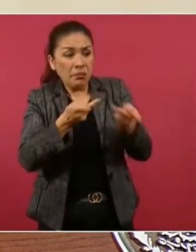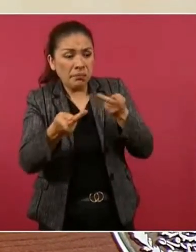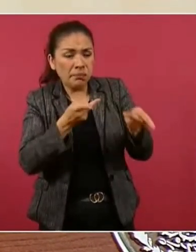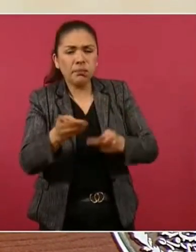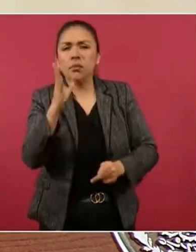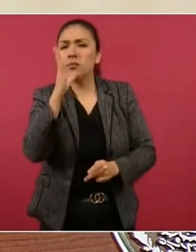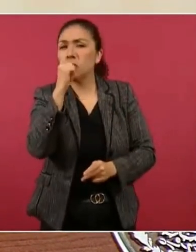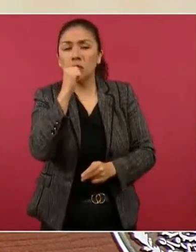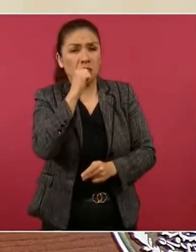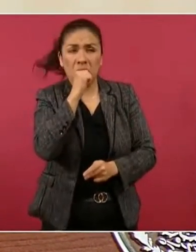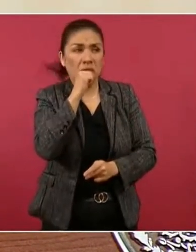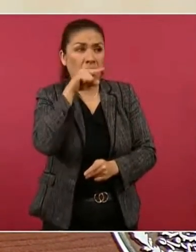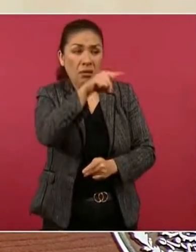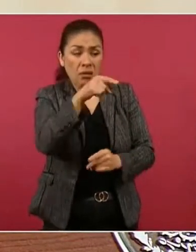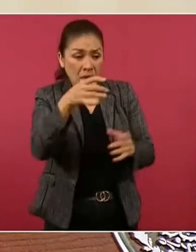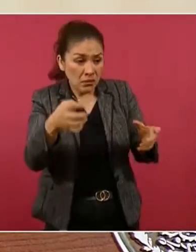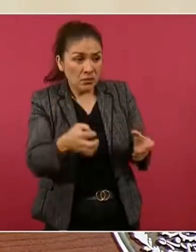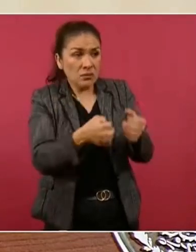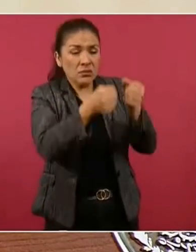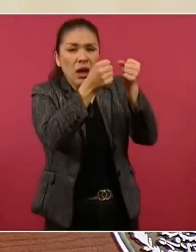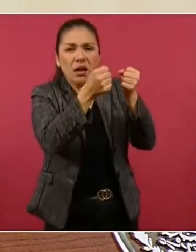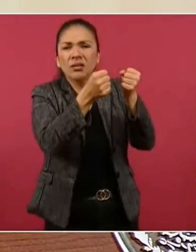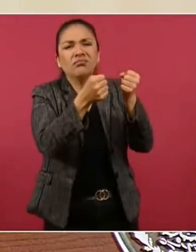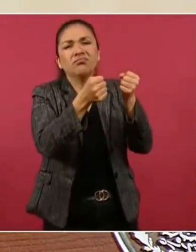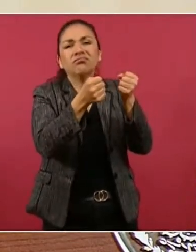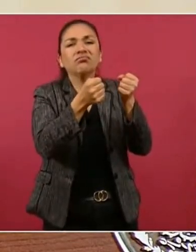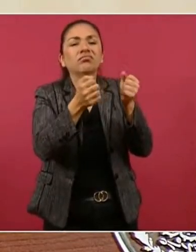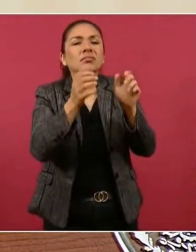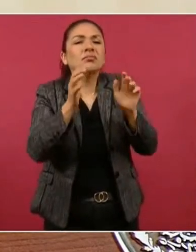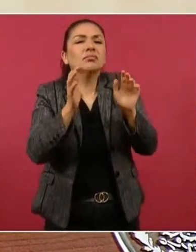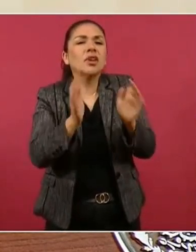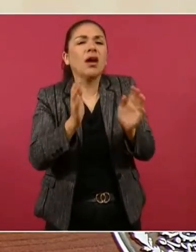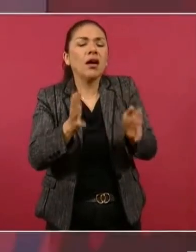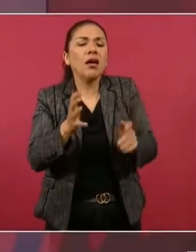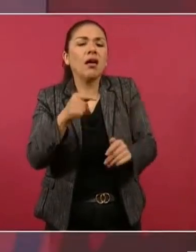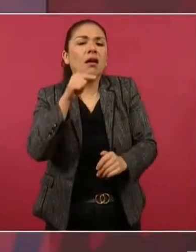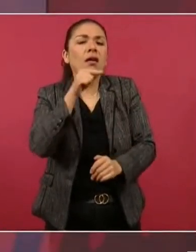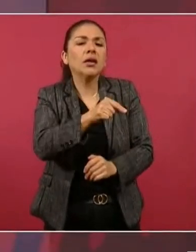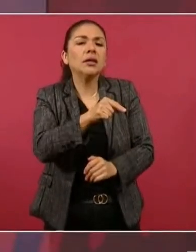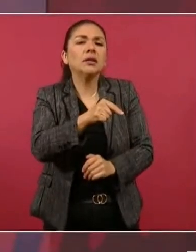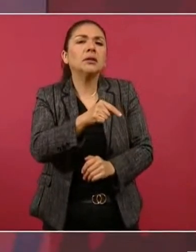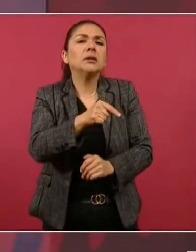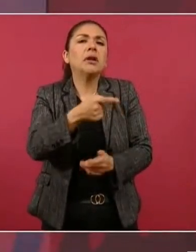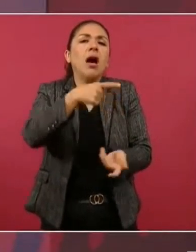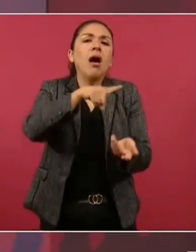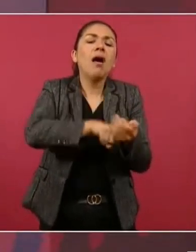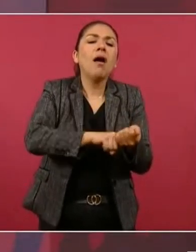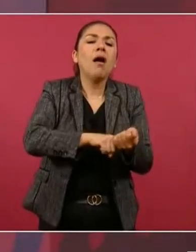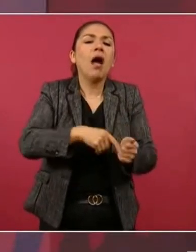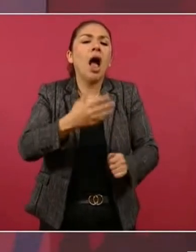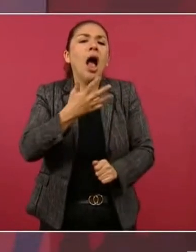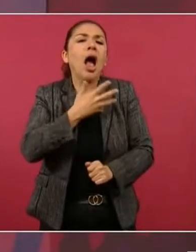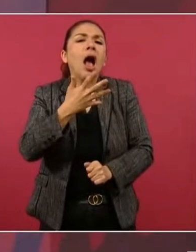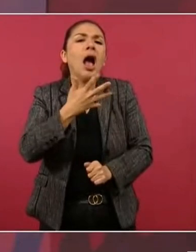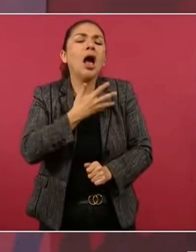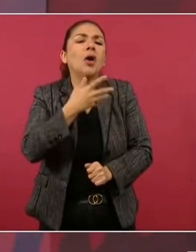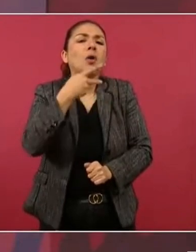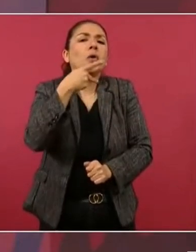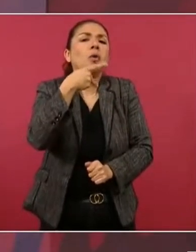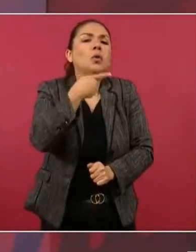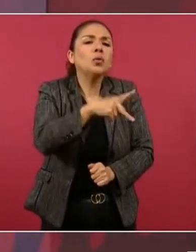algo que tiene un pasivo